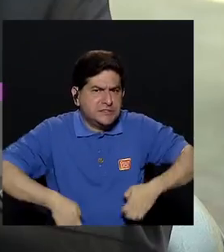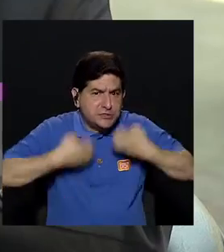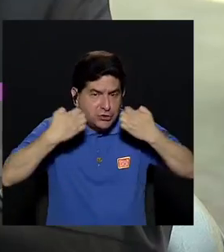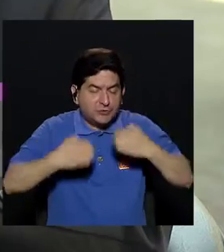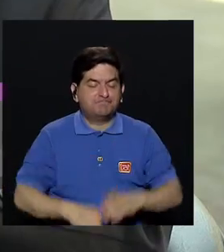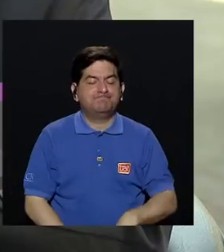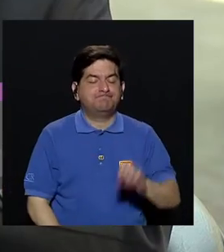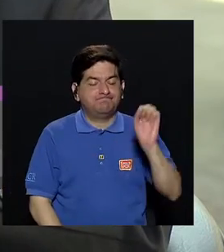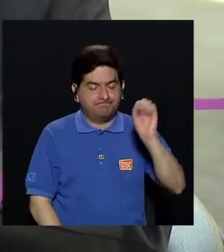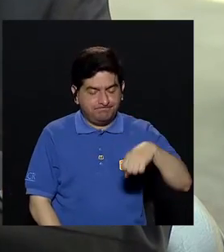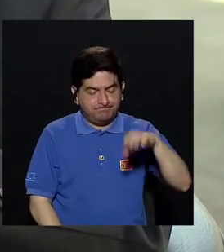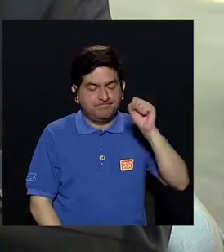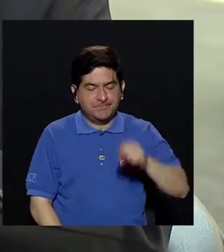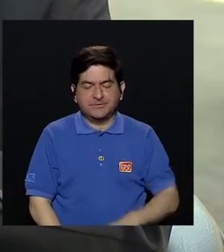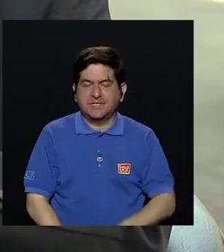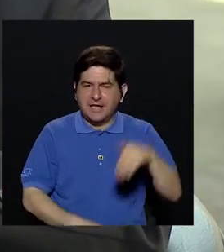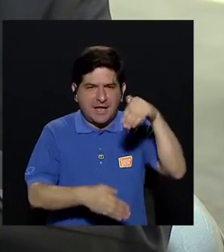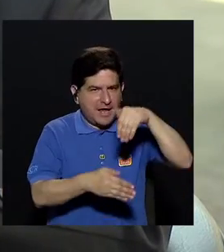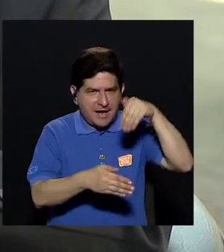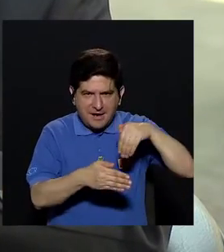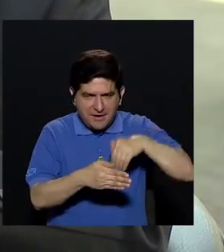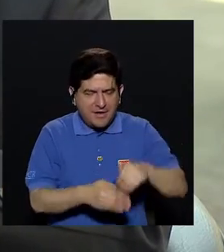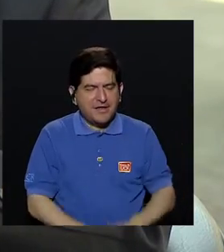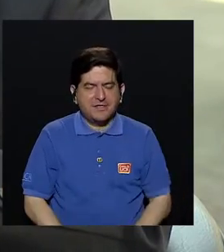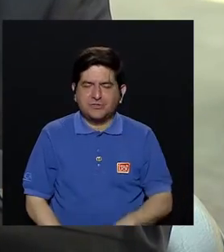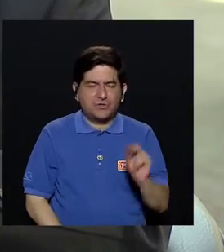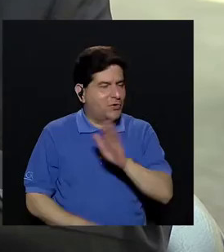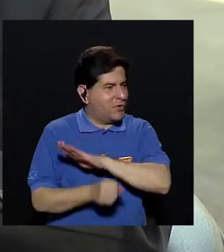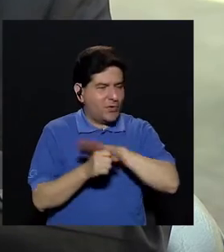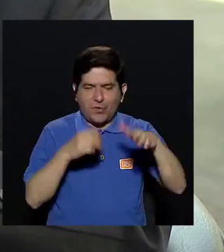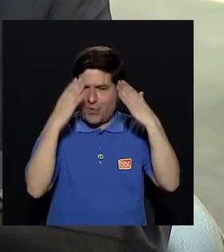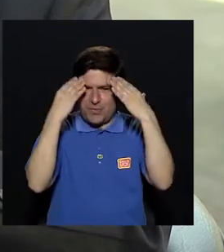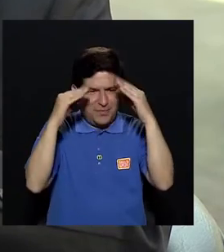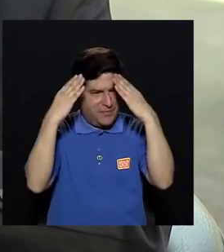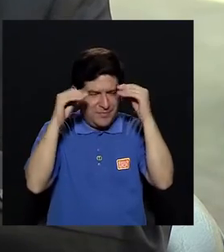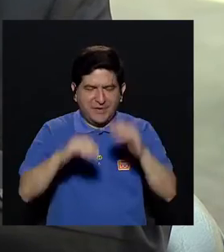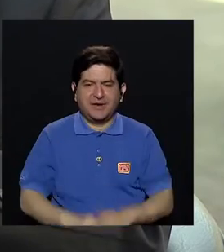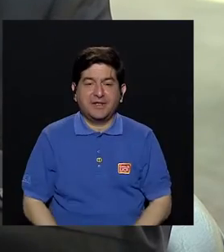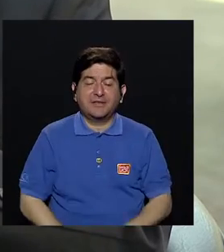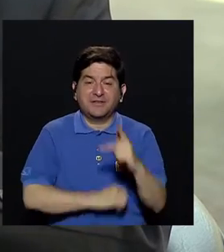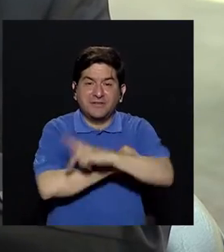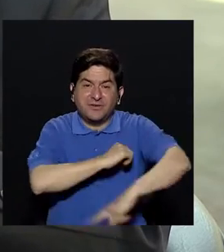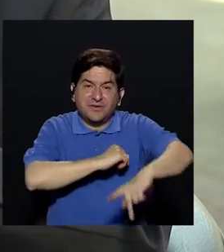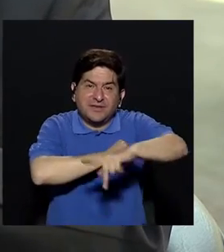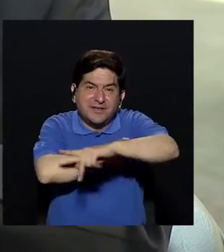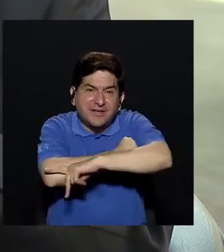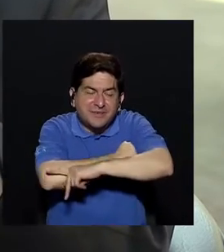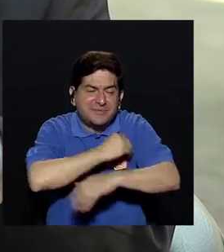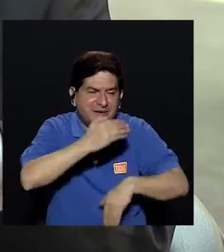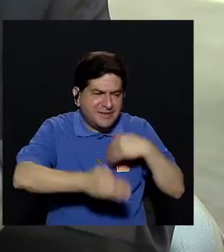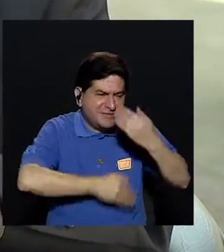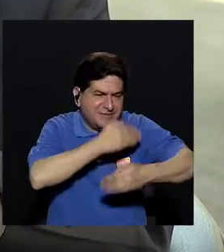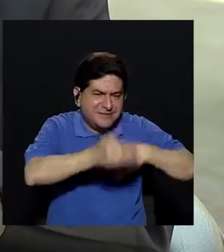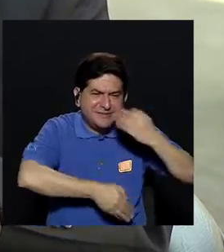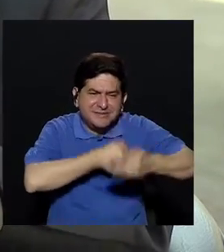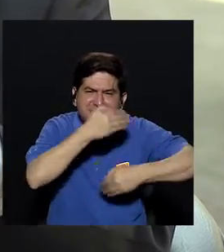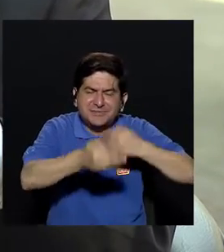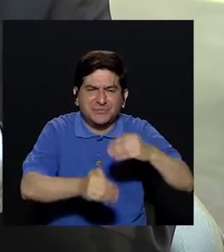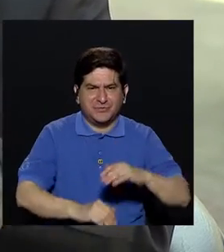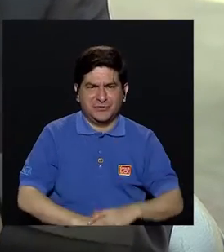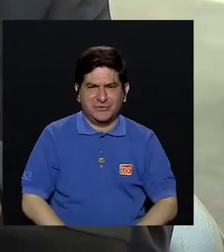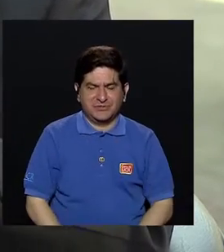respecto... Definitivamente hay un subregistro de información, porque hasta ahora el país está en un proceso